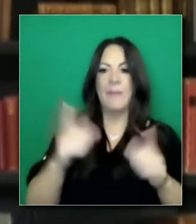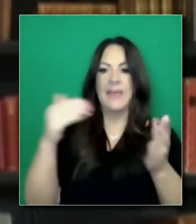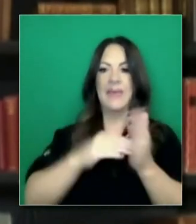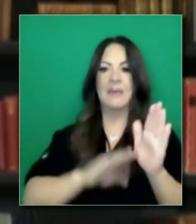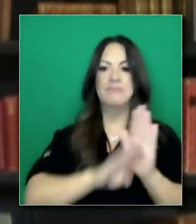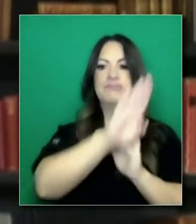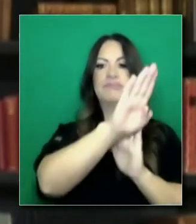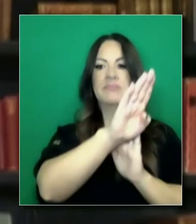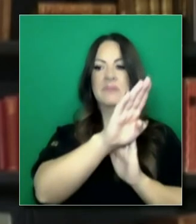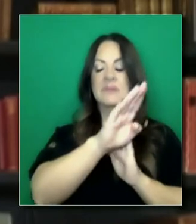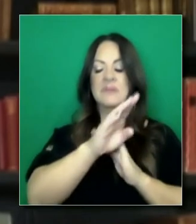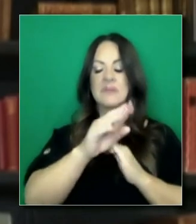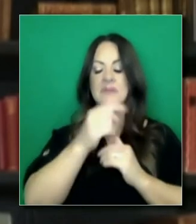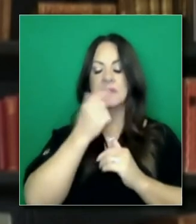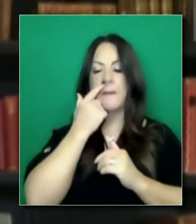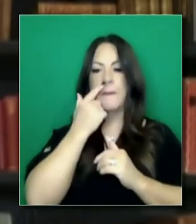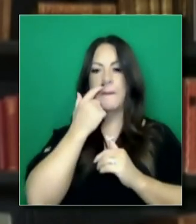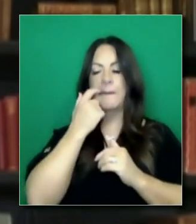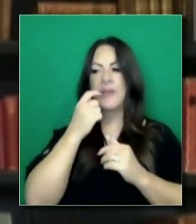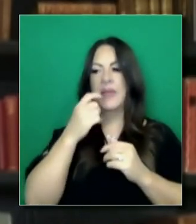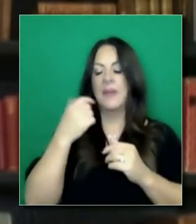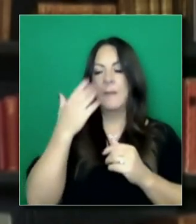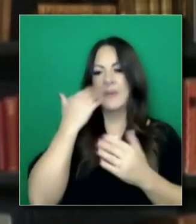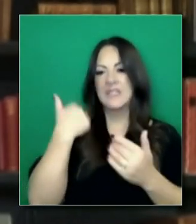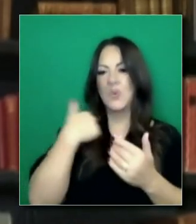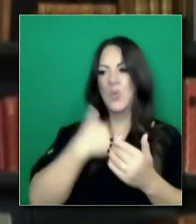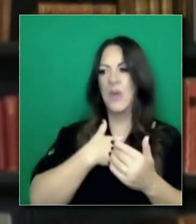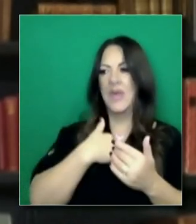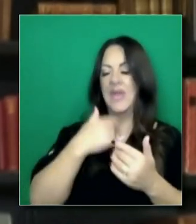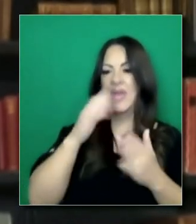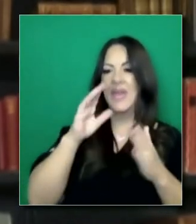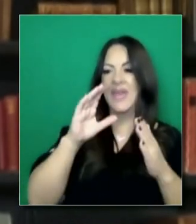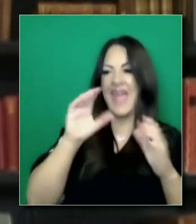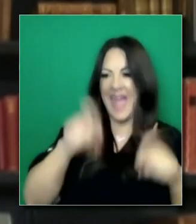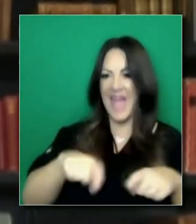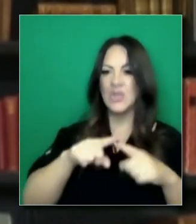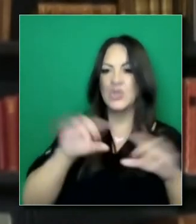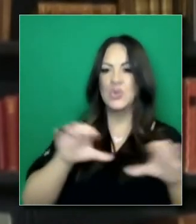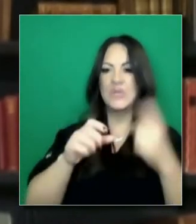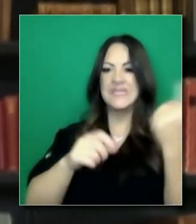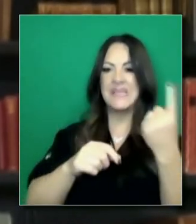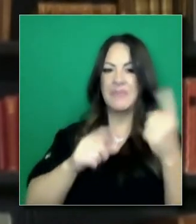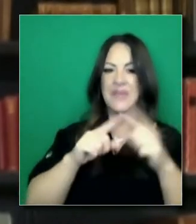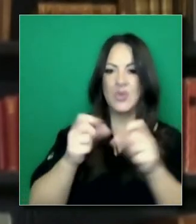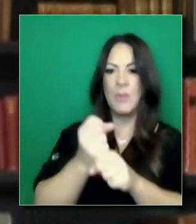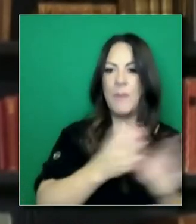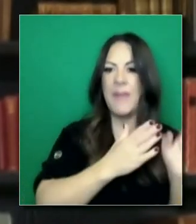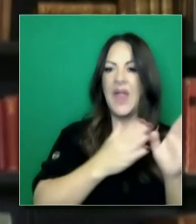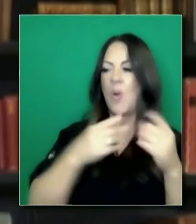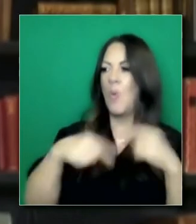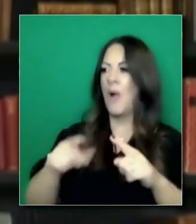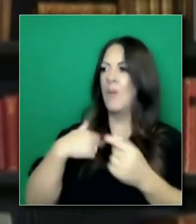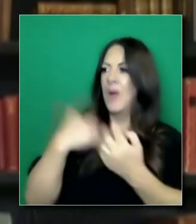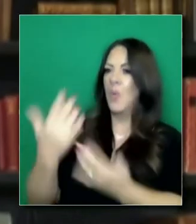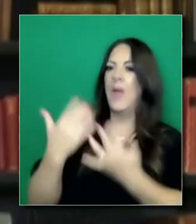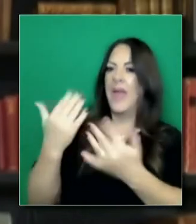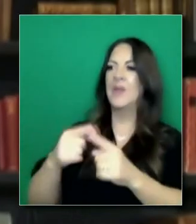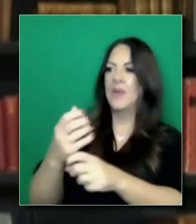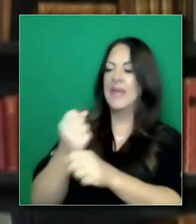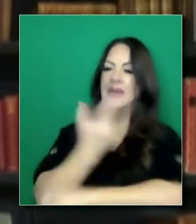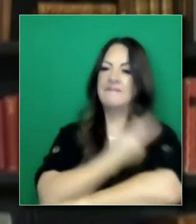promover alternativas, estrategias alternativas con las vacunas y todo para mitigar